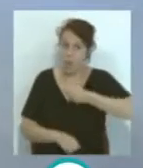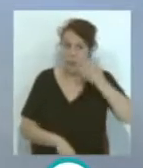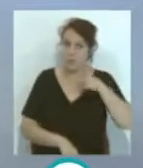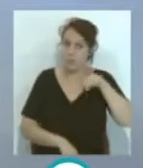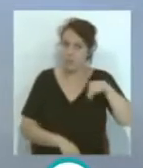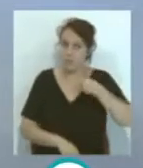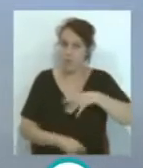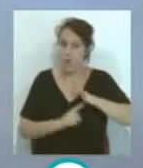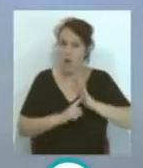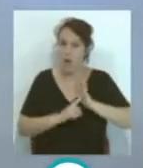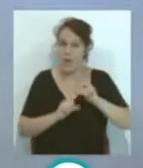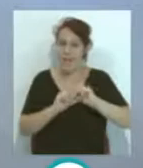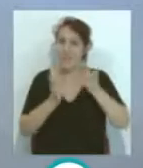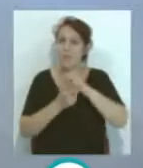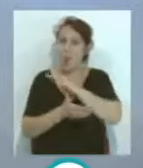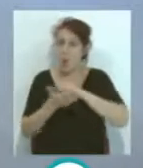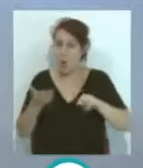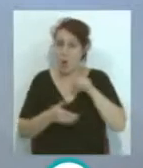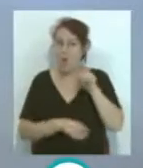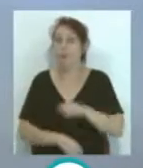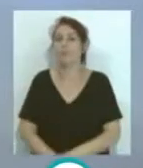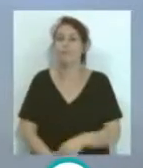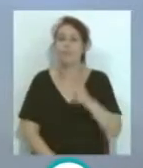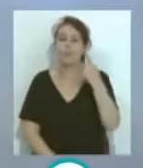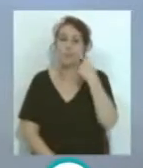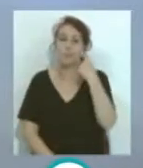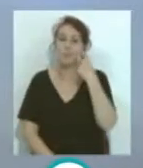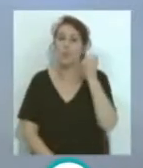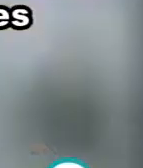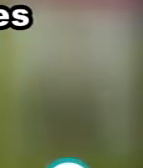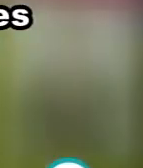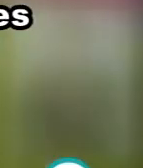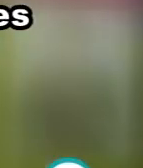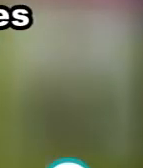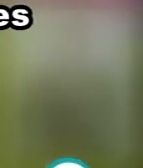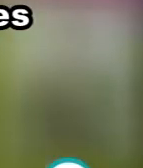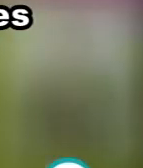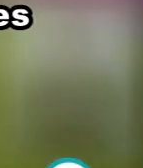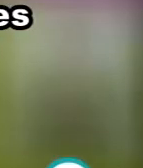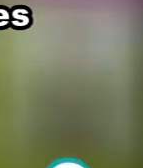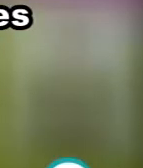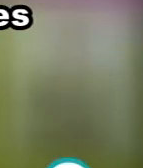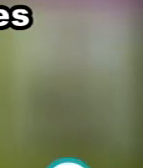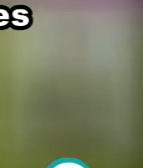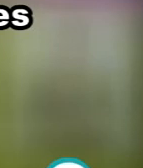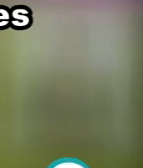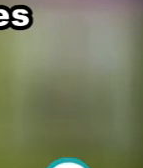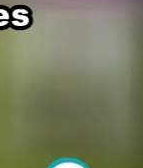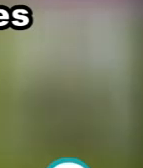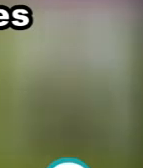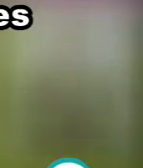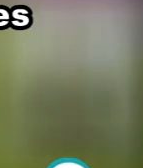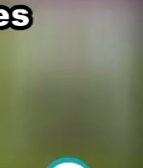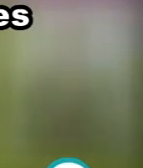...al equipo Vigués. Vamos a ver esos goles... ...en ese resumen... ...que comenzaba